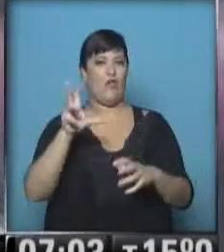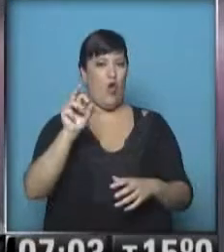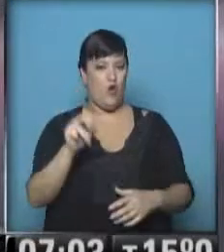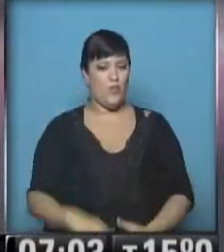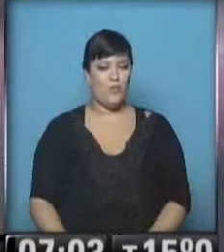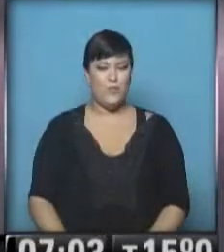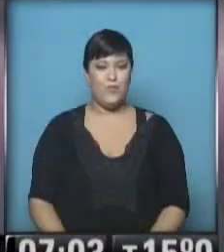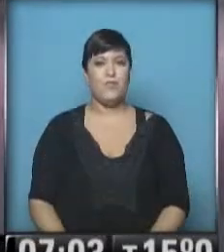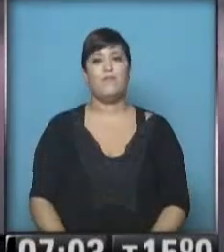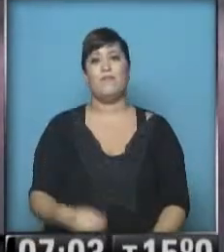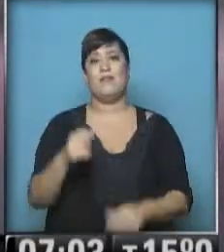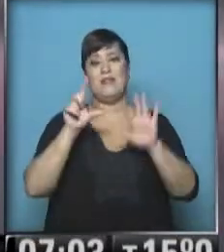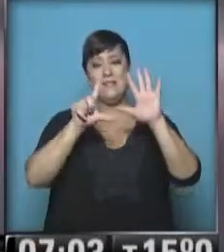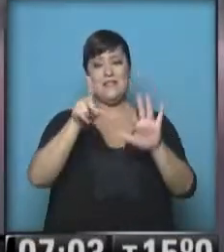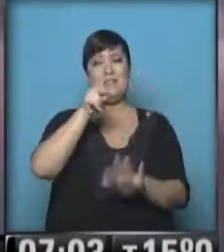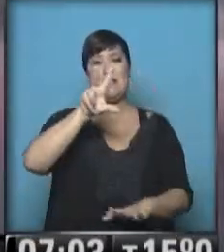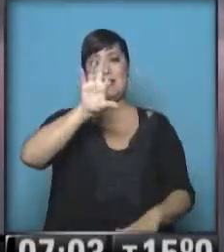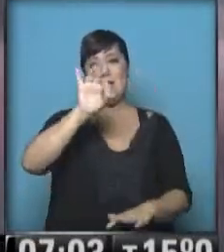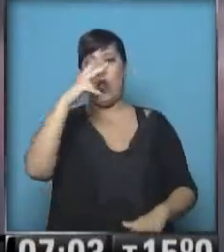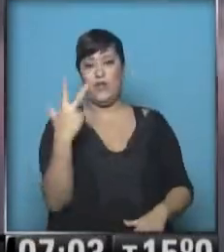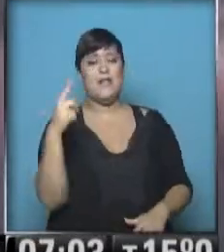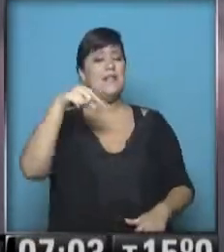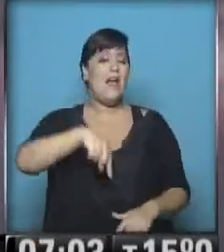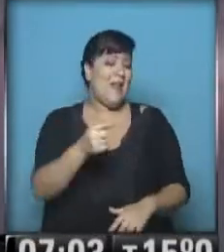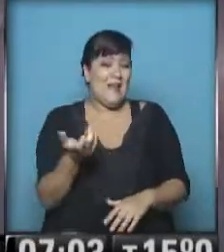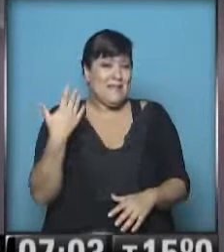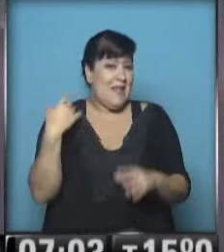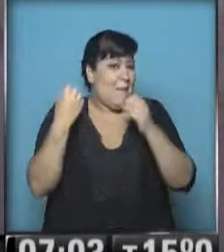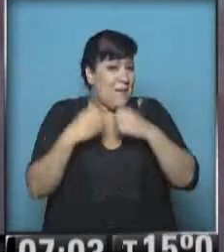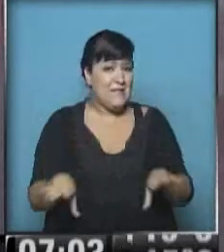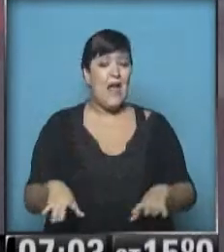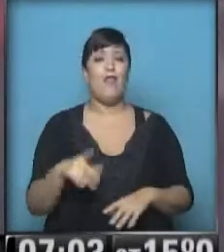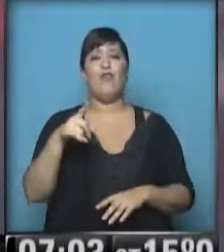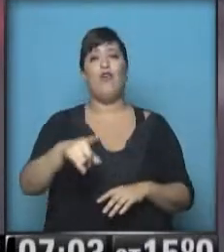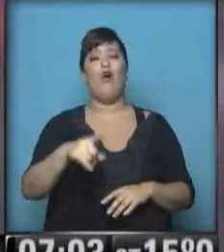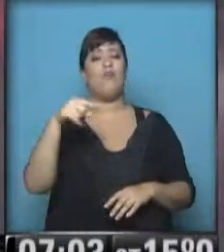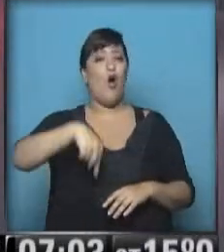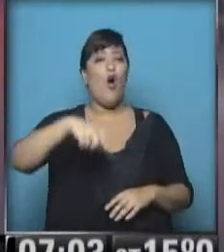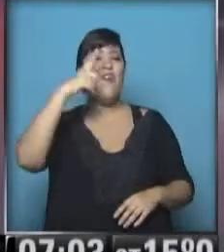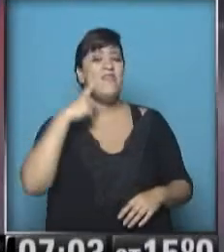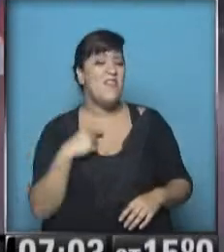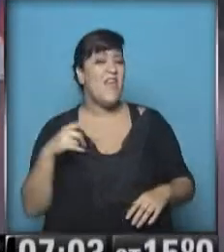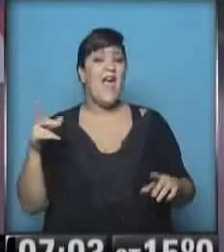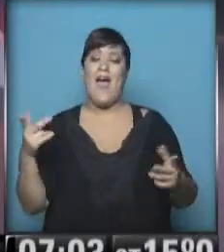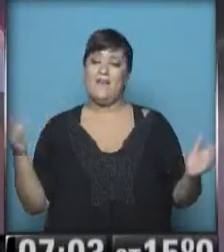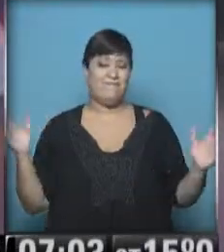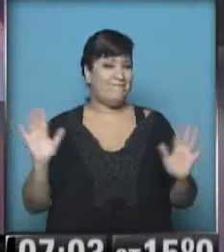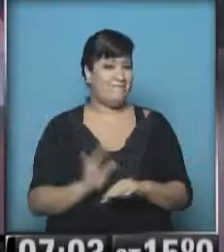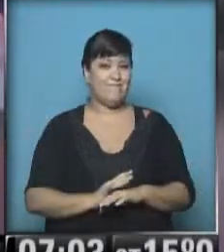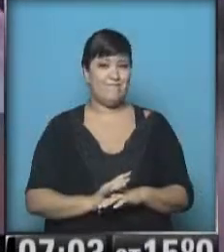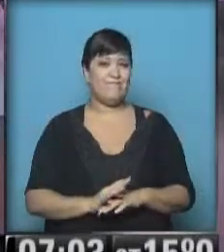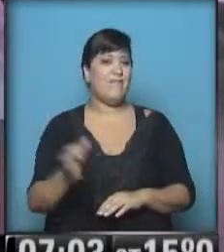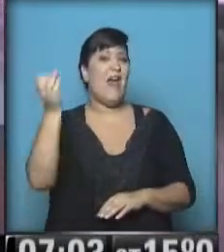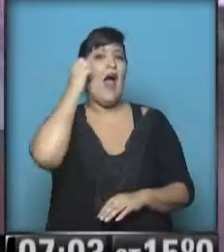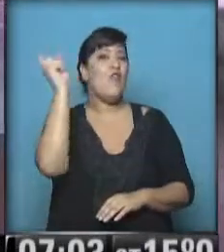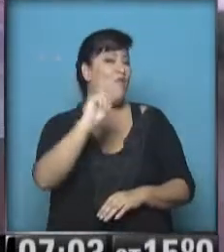Bueno, muy bien, 7 y 3 de la mañana de este mar. Estamos arrancando, saliendo de casa y hay vivir un día inigualable, inolvidable, ¿eh? Para